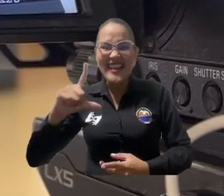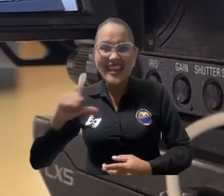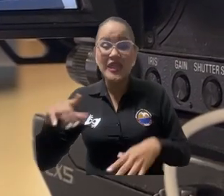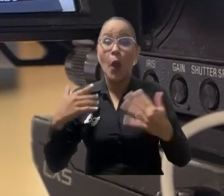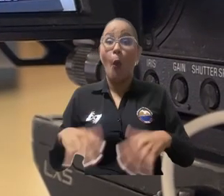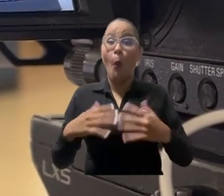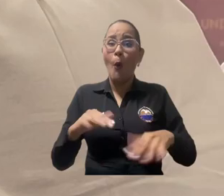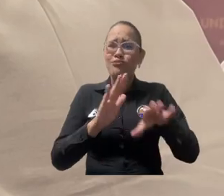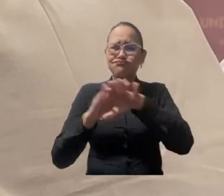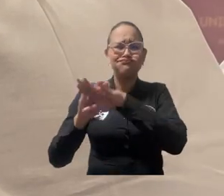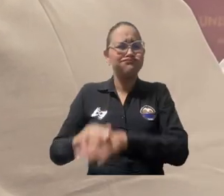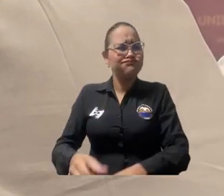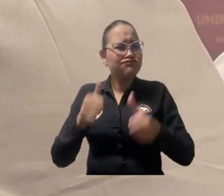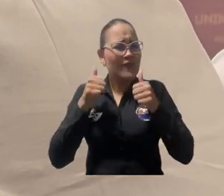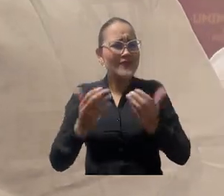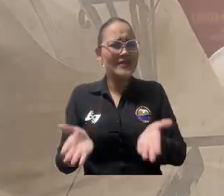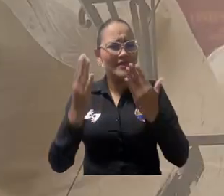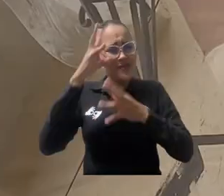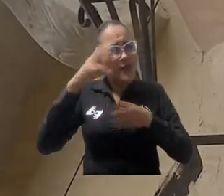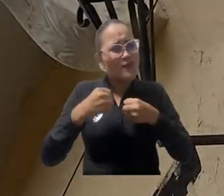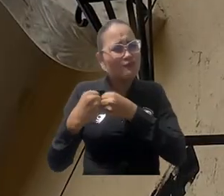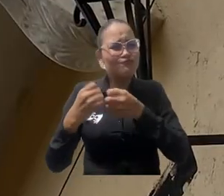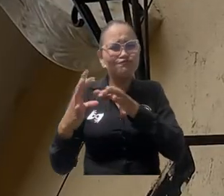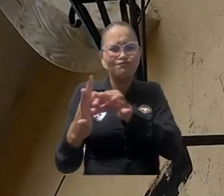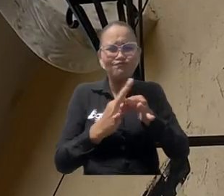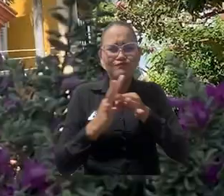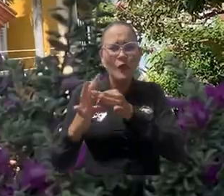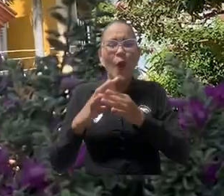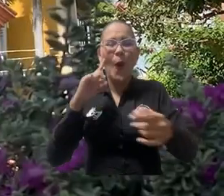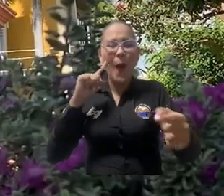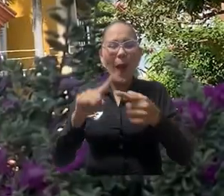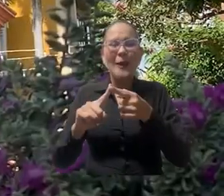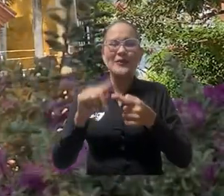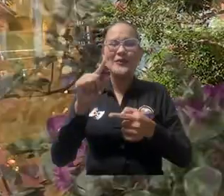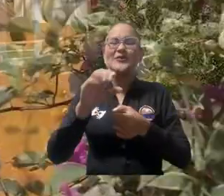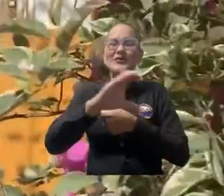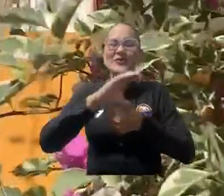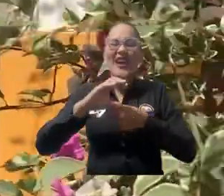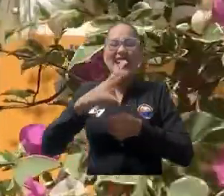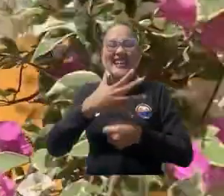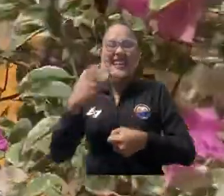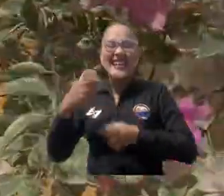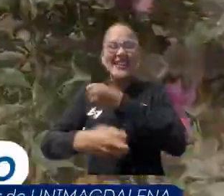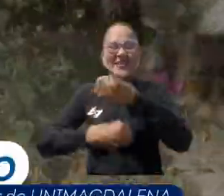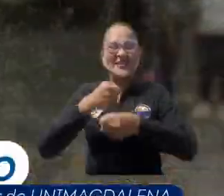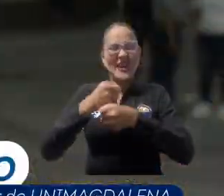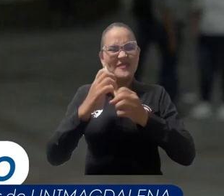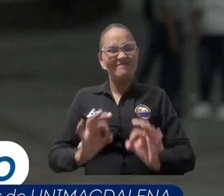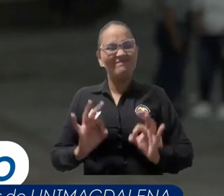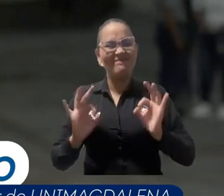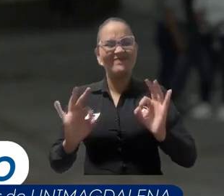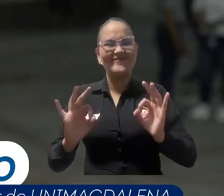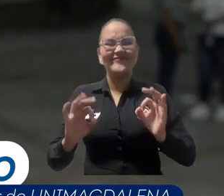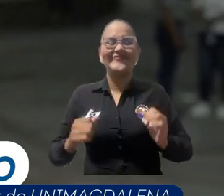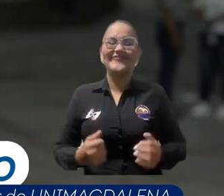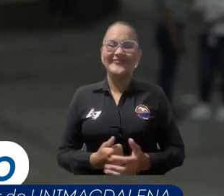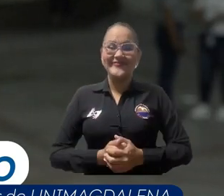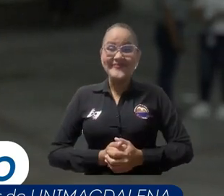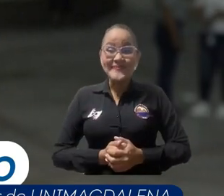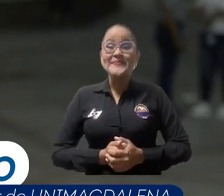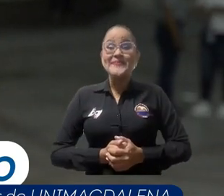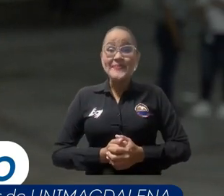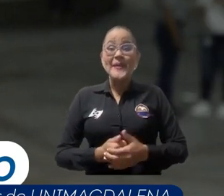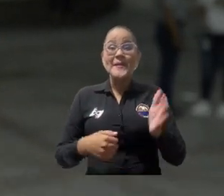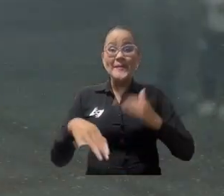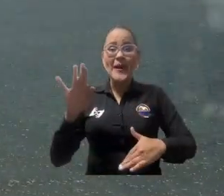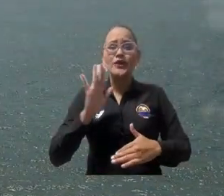beneficios que esta alianza traerá a Santa Marta en pro de construir la ciudad de los 500 años. Es que el sector productivo, si algo estaba